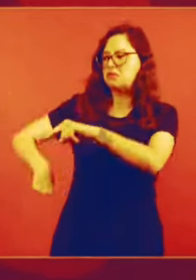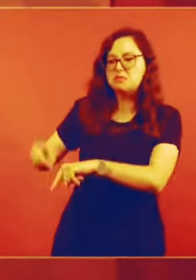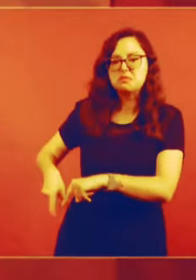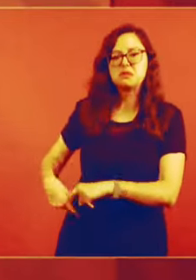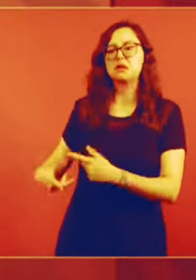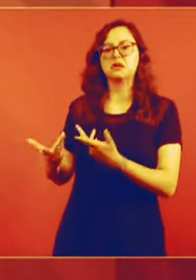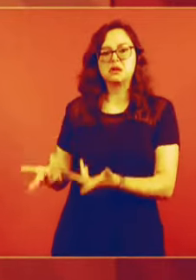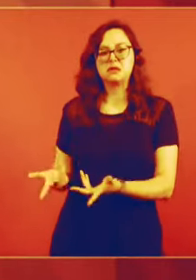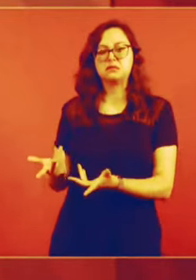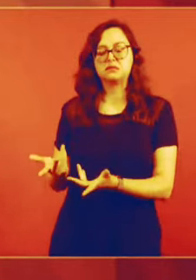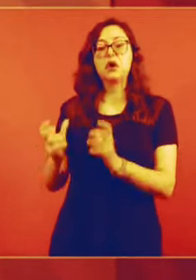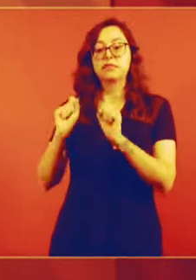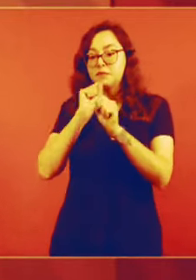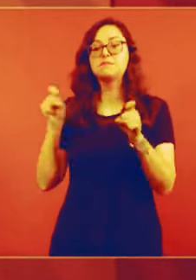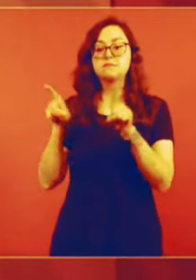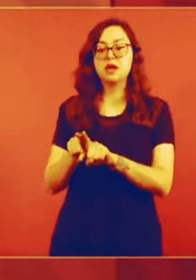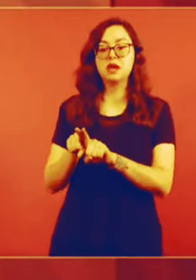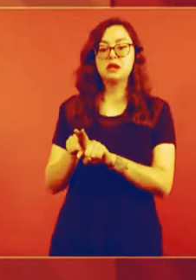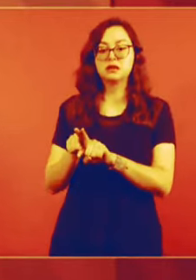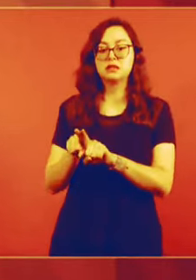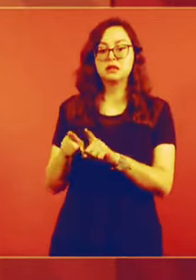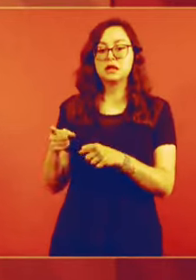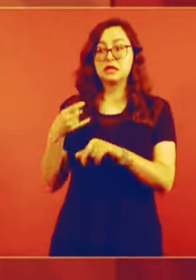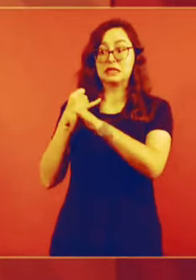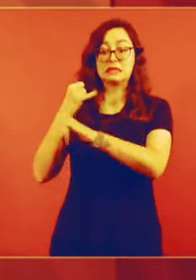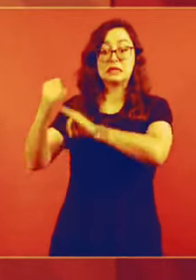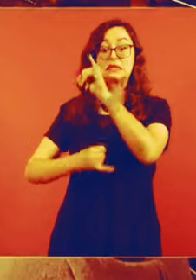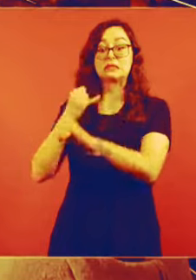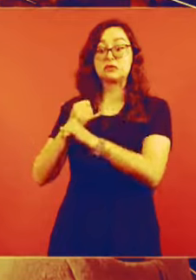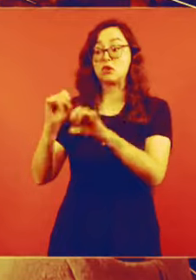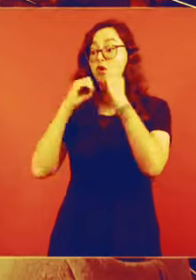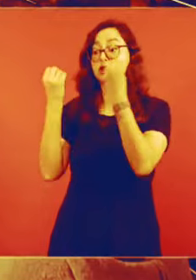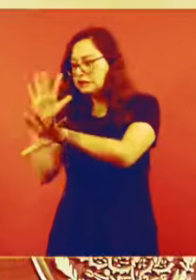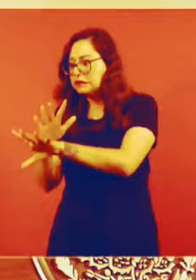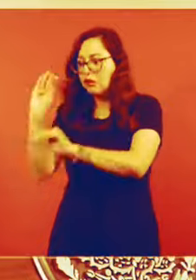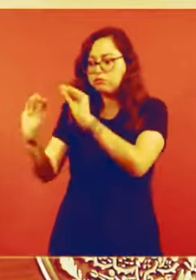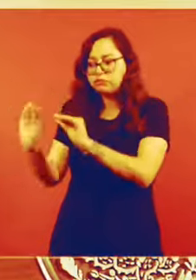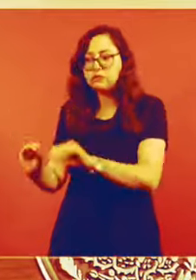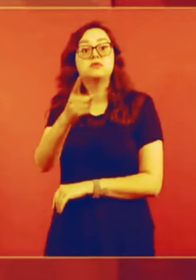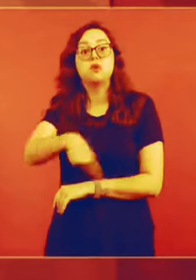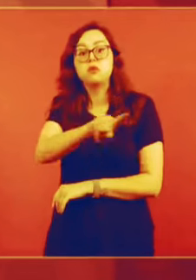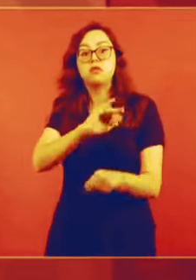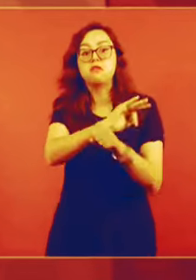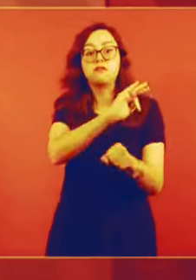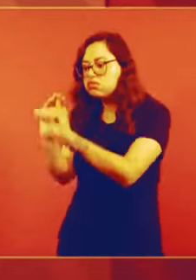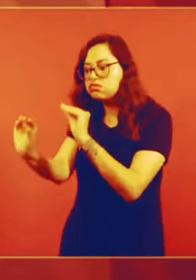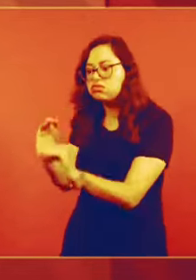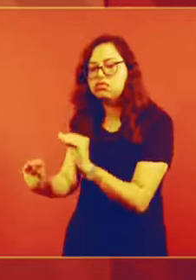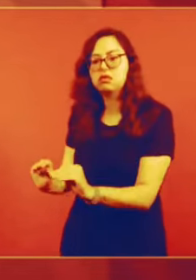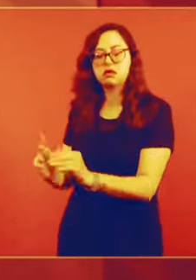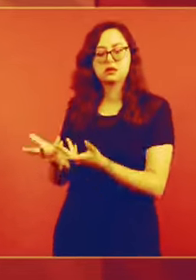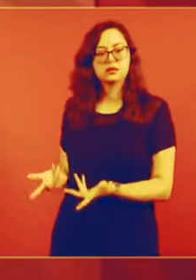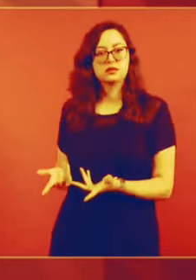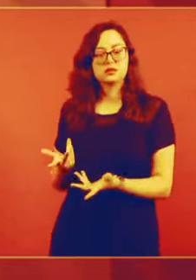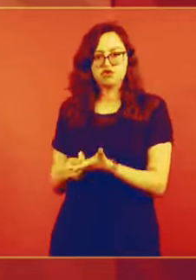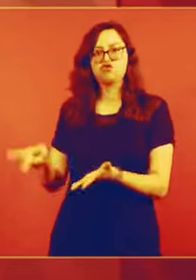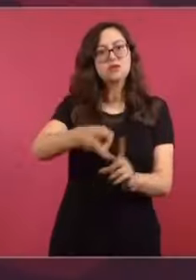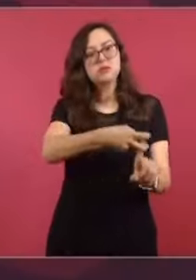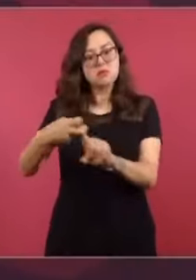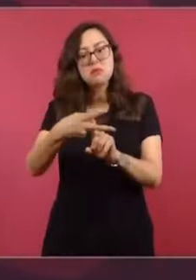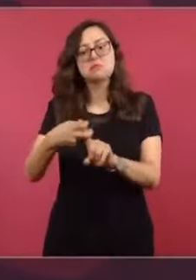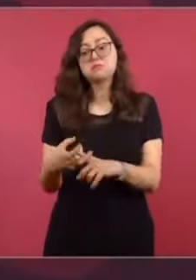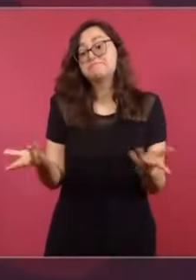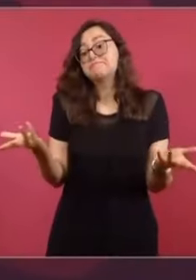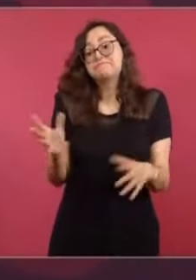utilizaron o participaron conscientemente organismos de derechos humanos y los mismos abogados de los papás de los muchachos.